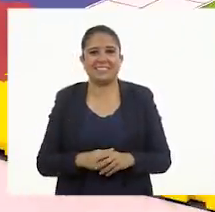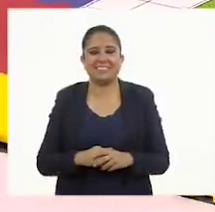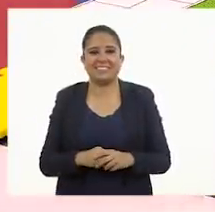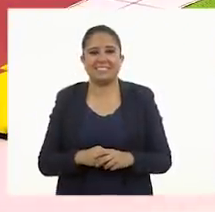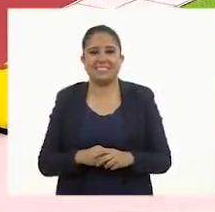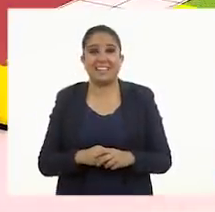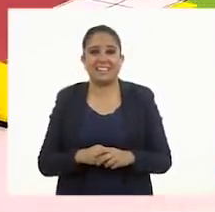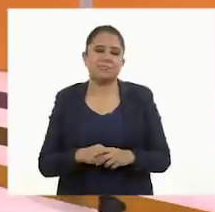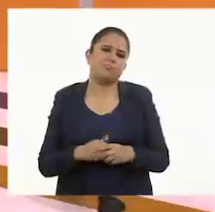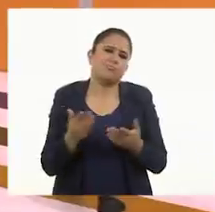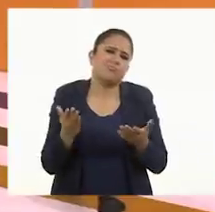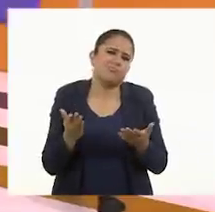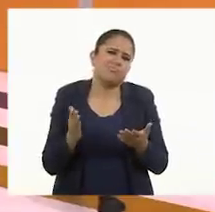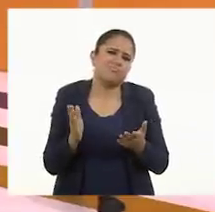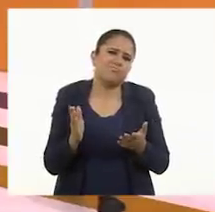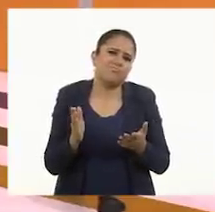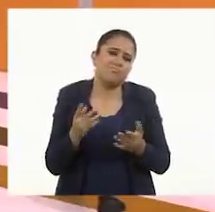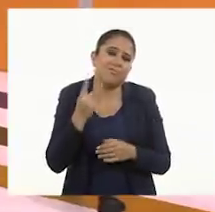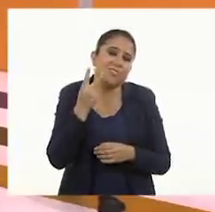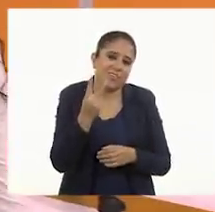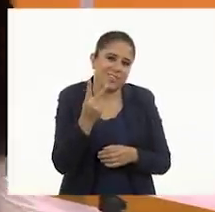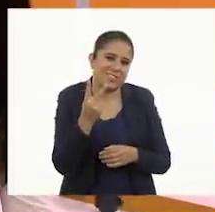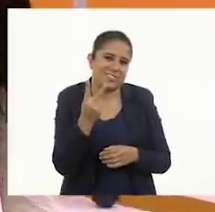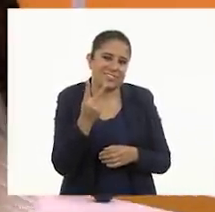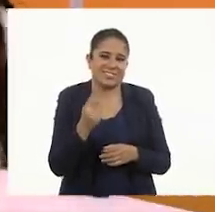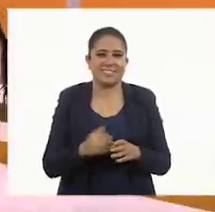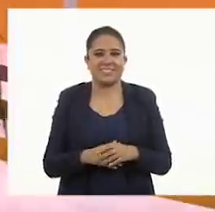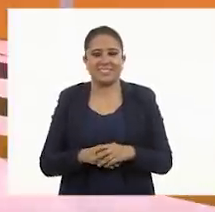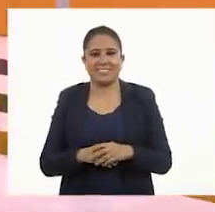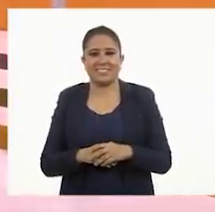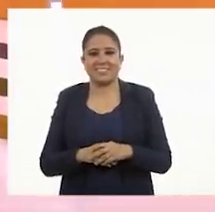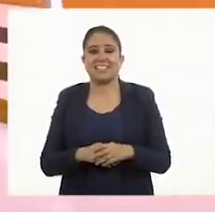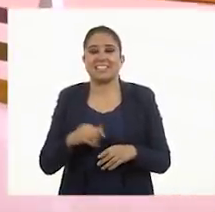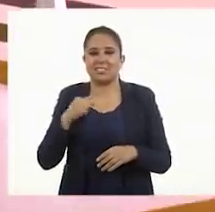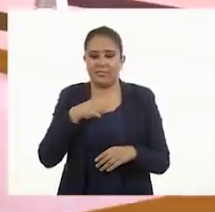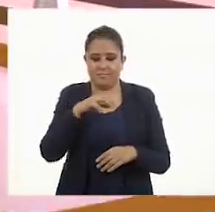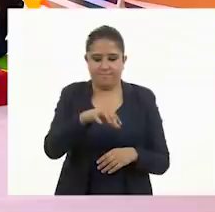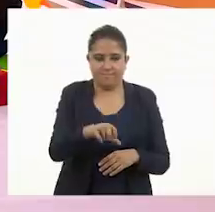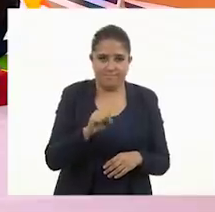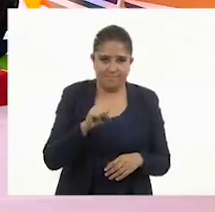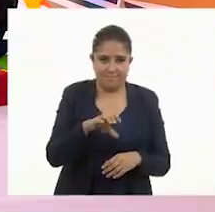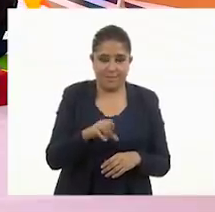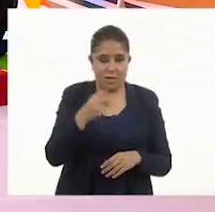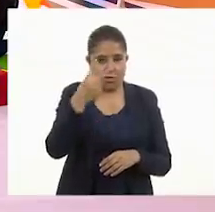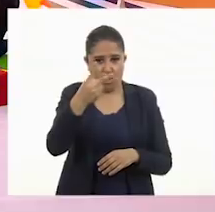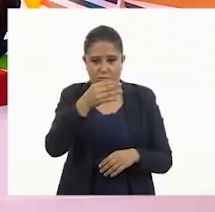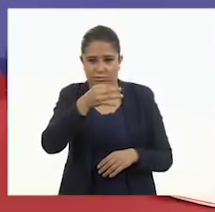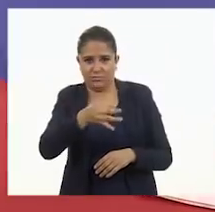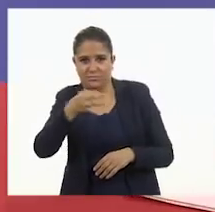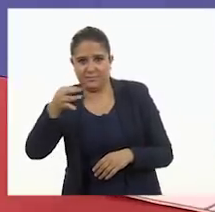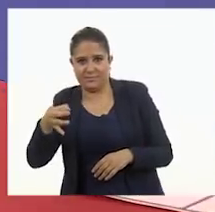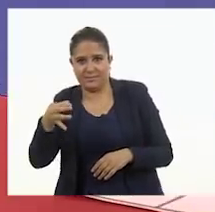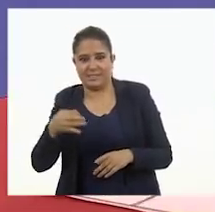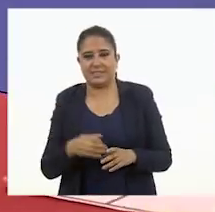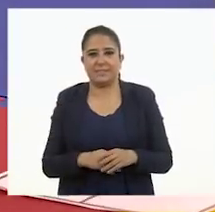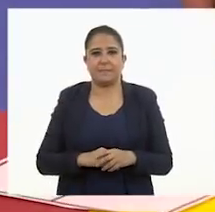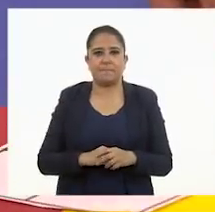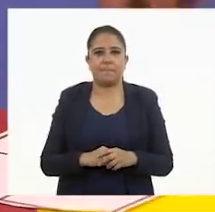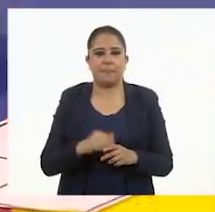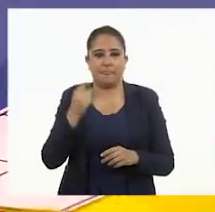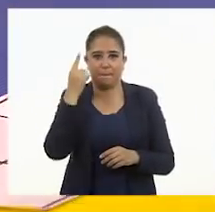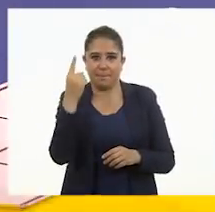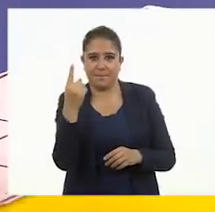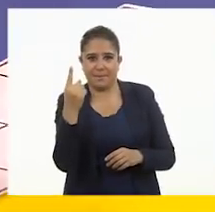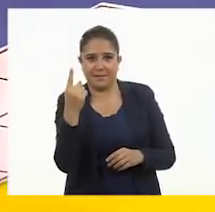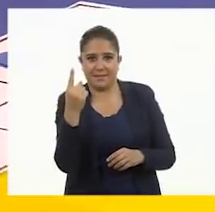Uy, me salió un dos. Y tomo entonces dos fichitas. Una